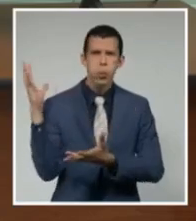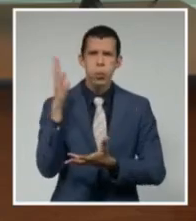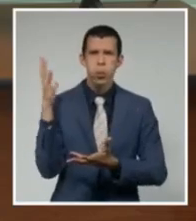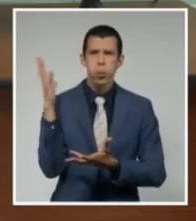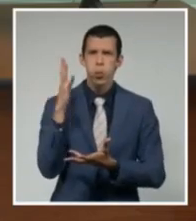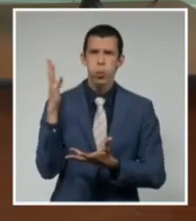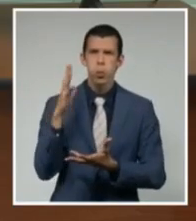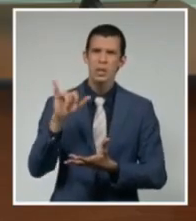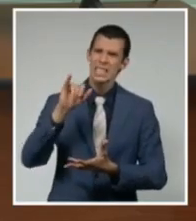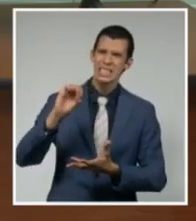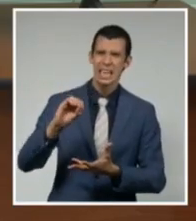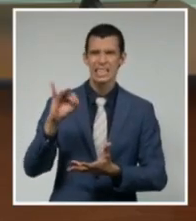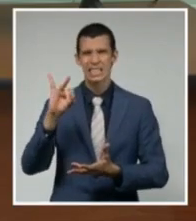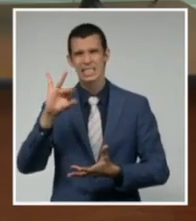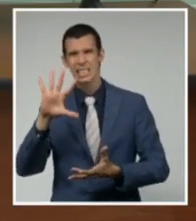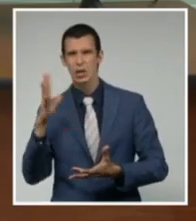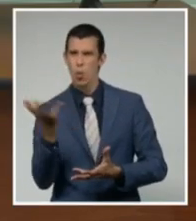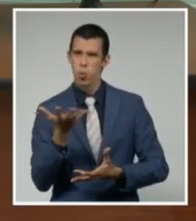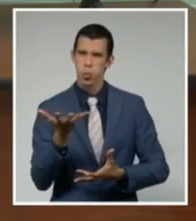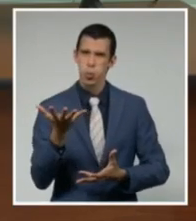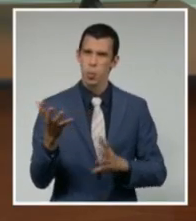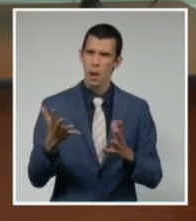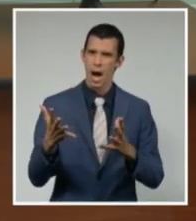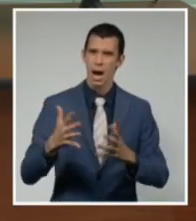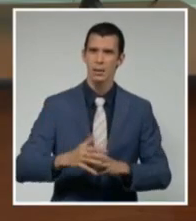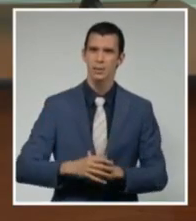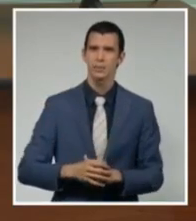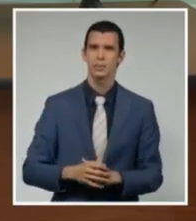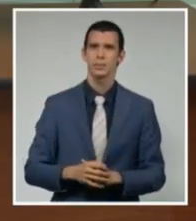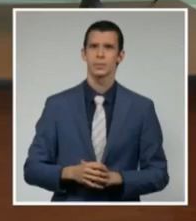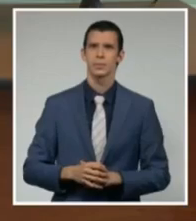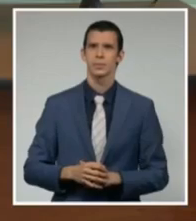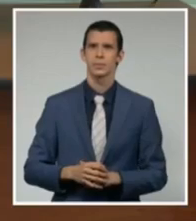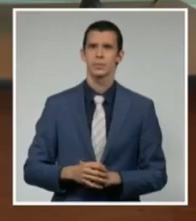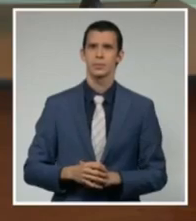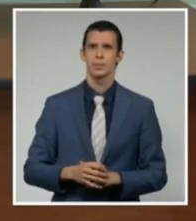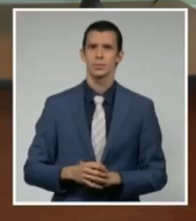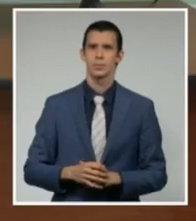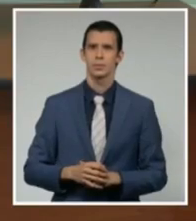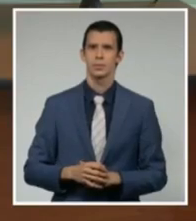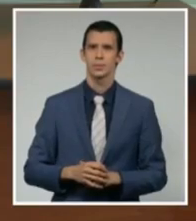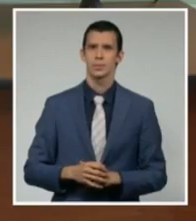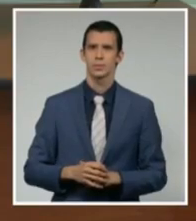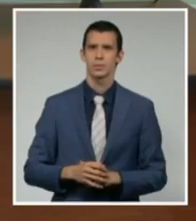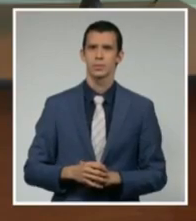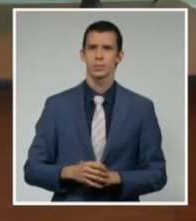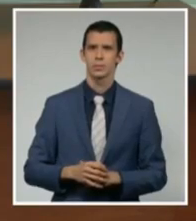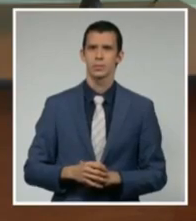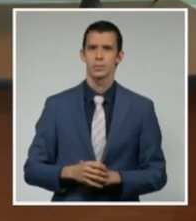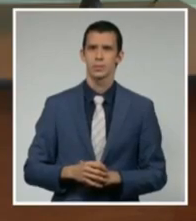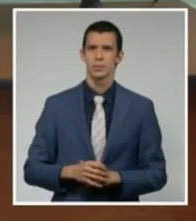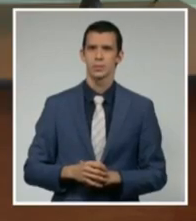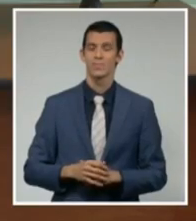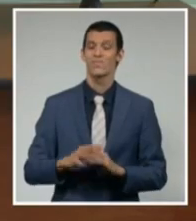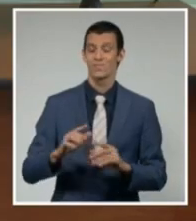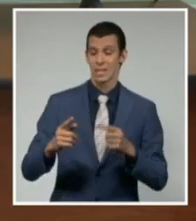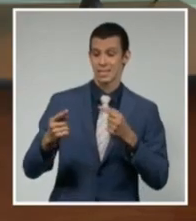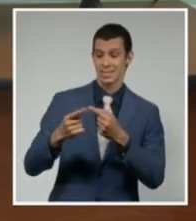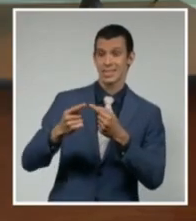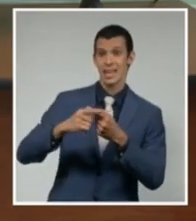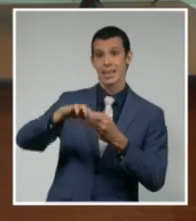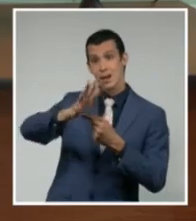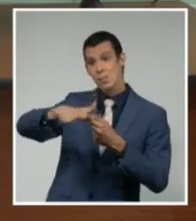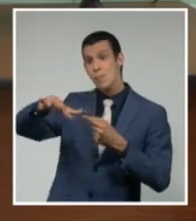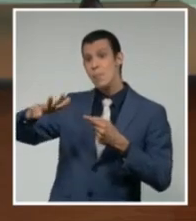superiores de más de 100. Lo vamos a tener también. Fuertes marejadas en ambos litorales orientales.